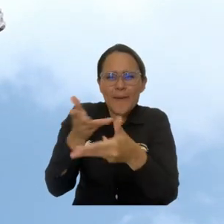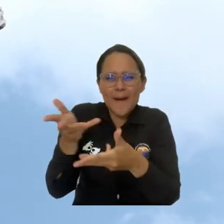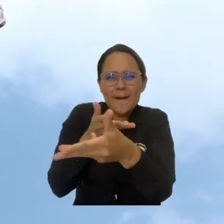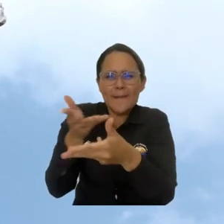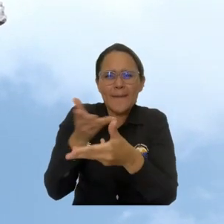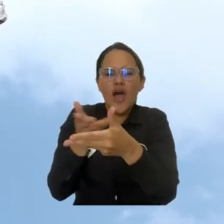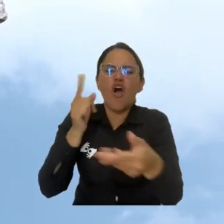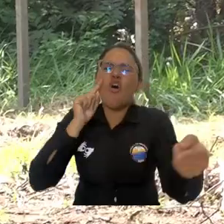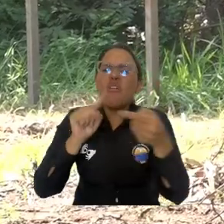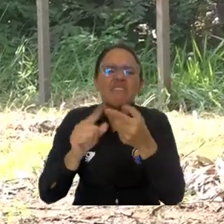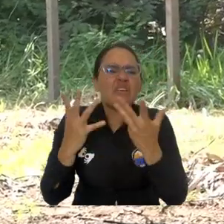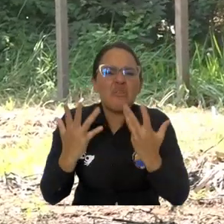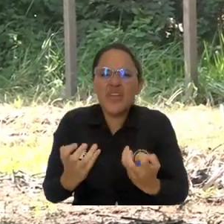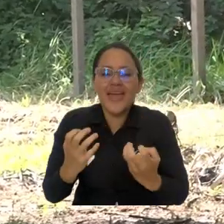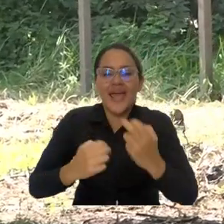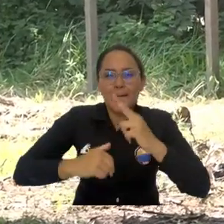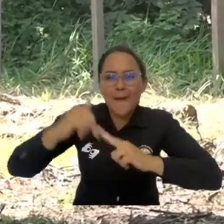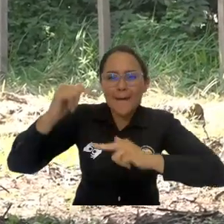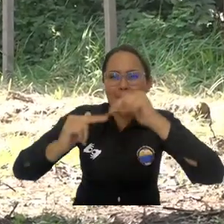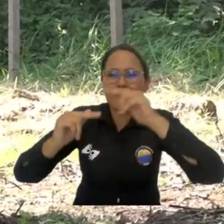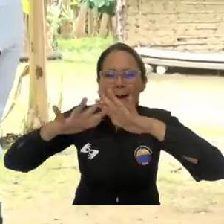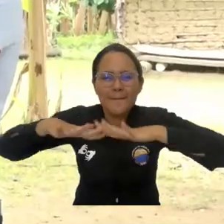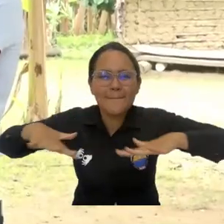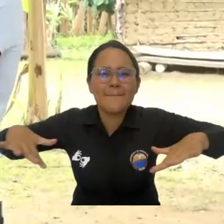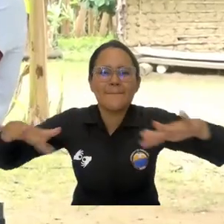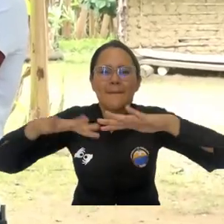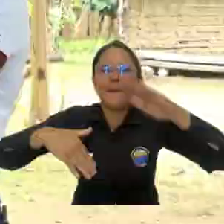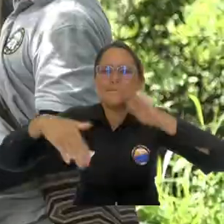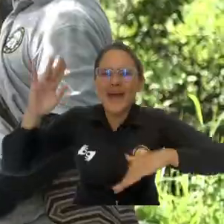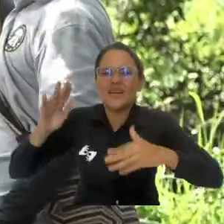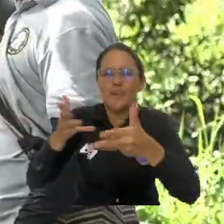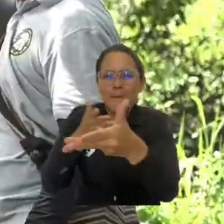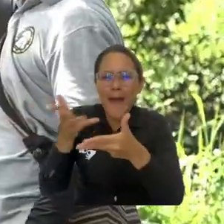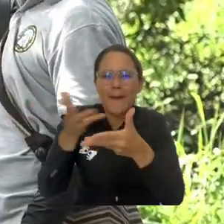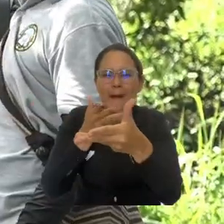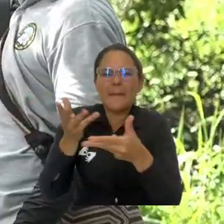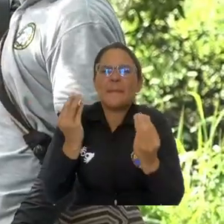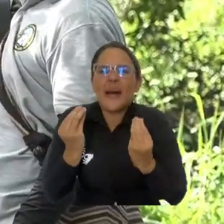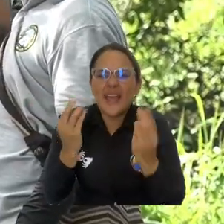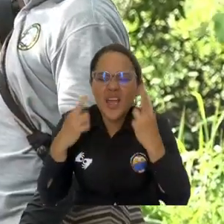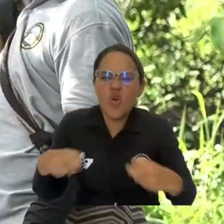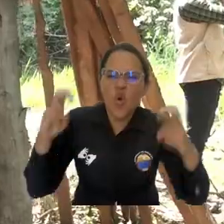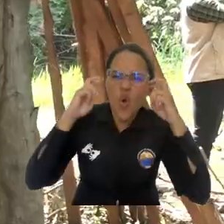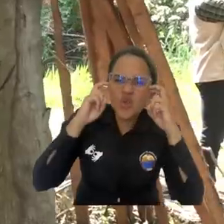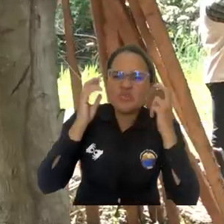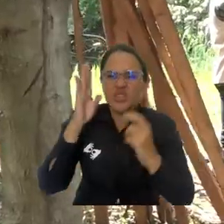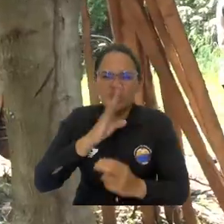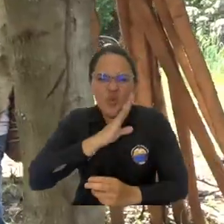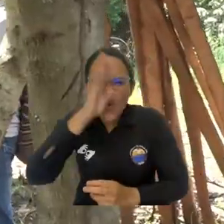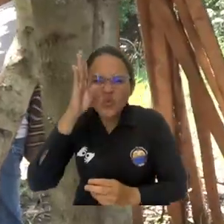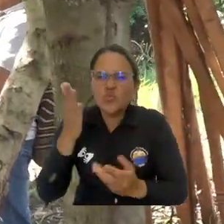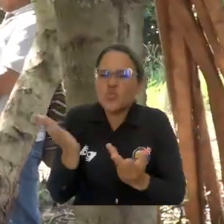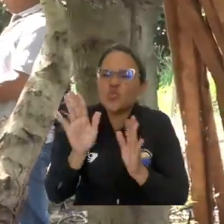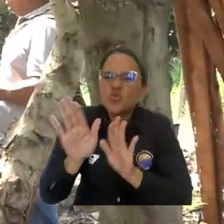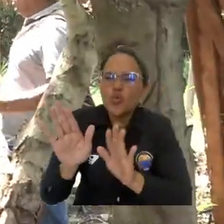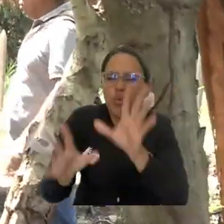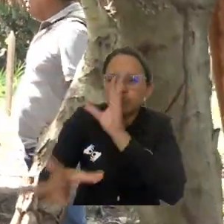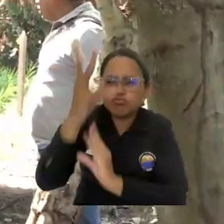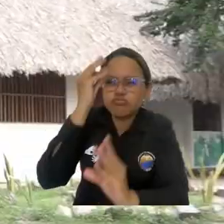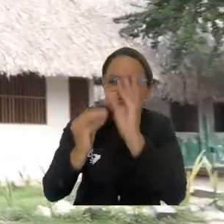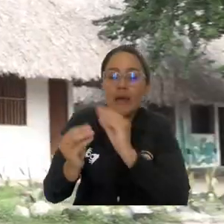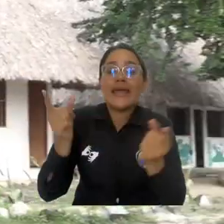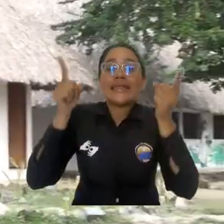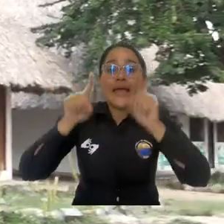construcción de infraestructuras armónicas basadas en los saberes ancestrales, espacios de educación intercultural y un laboratorio de